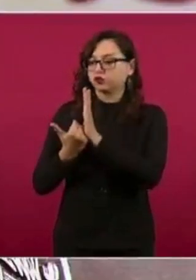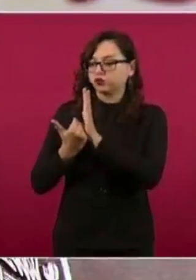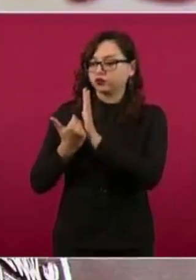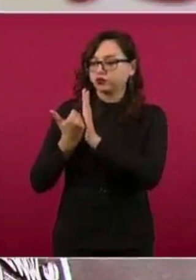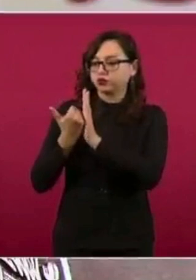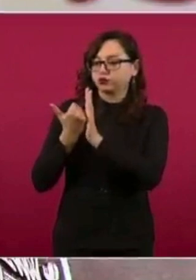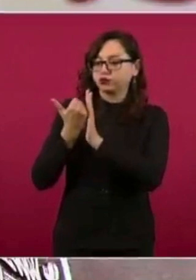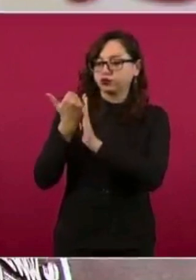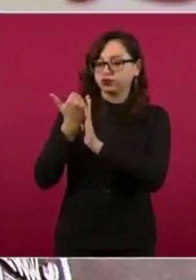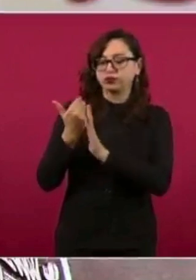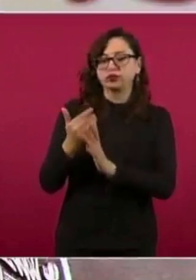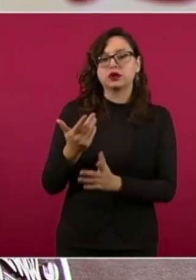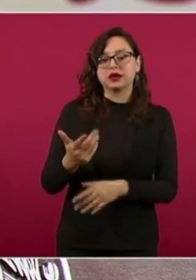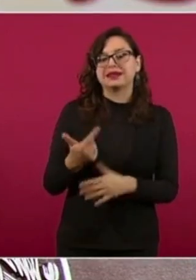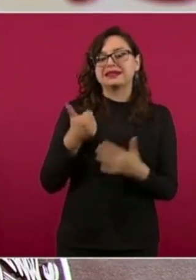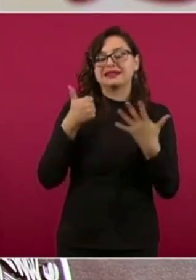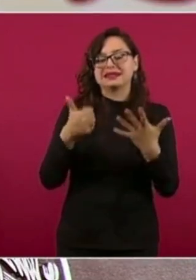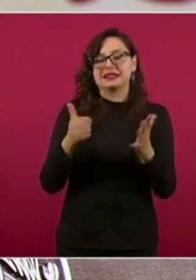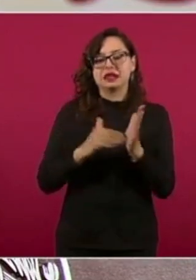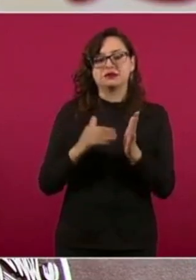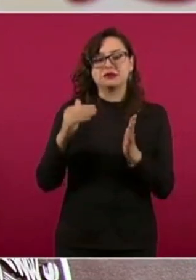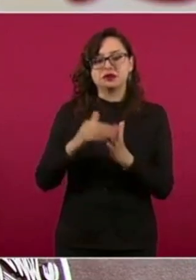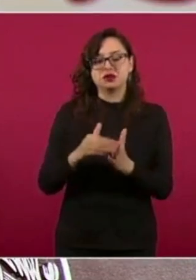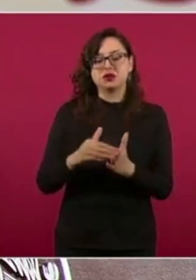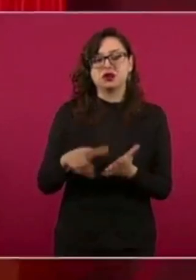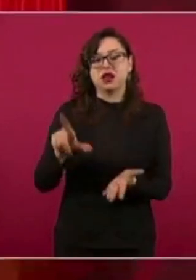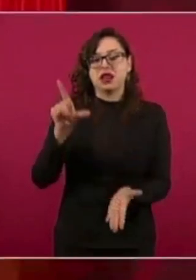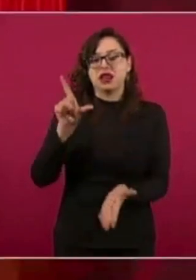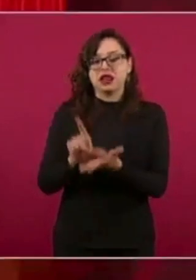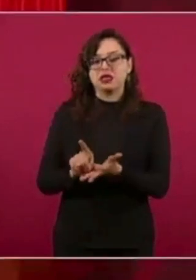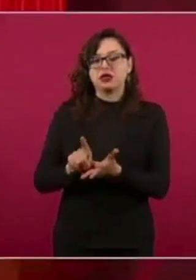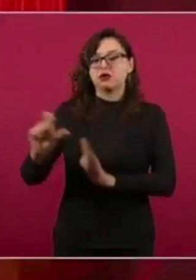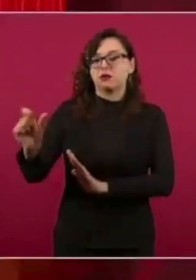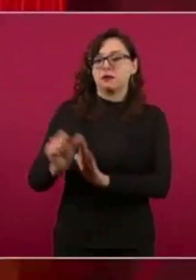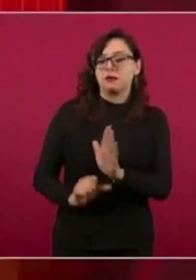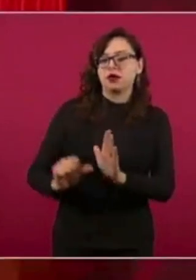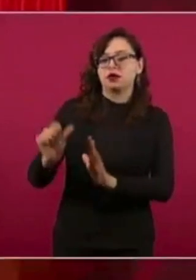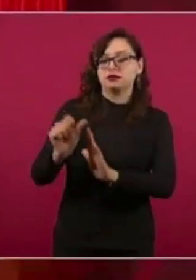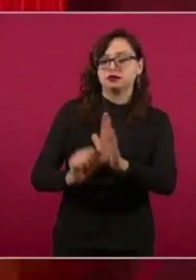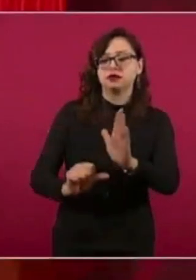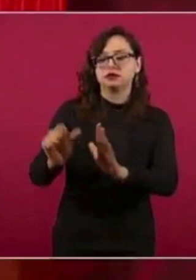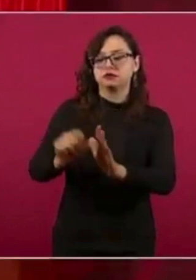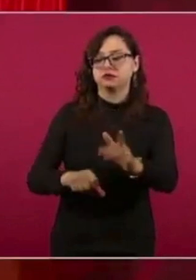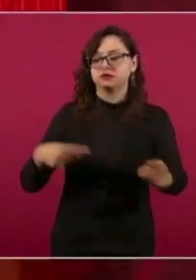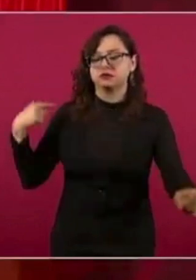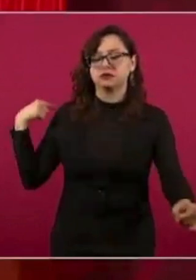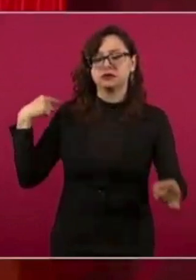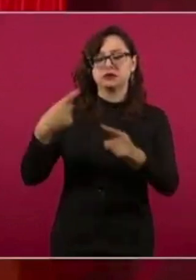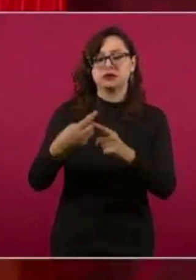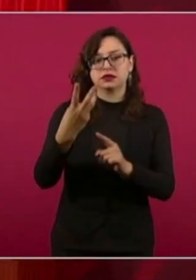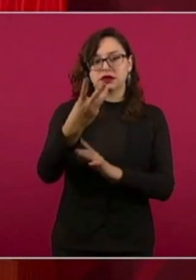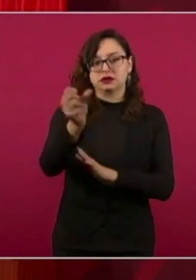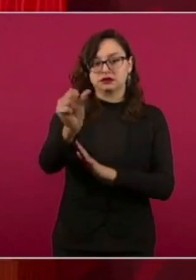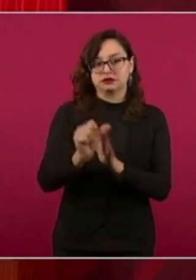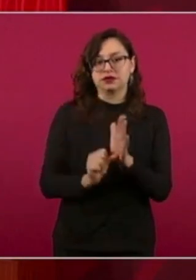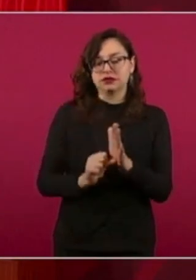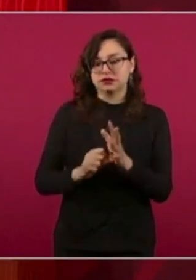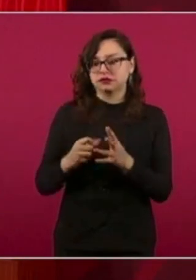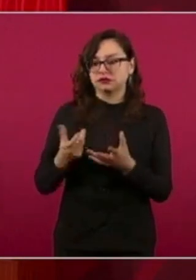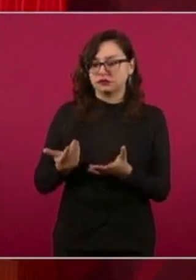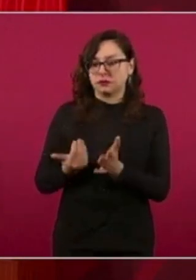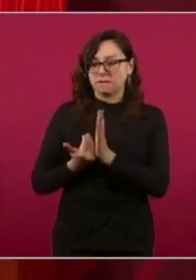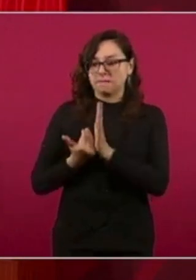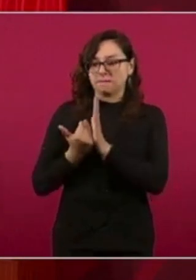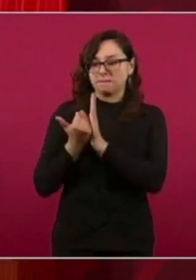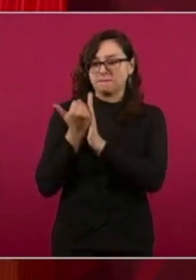alrededor de 6 millones de litros mensuales en los últimos 90 días. Por eso justamente